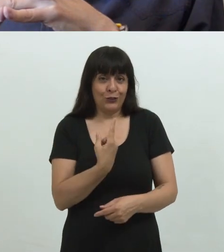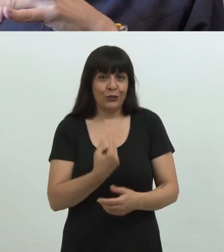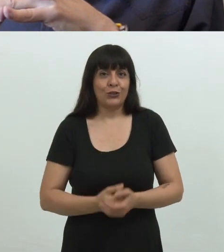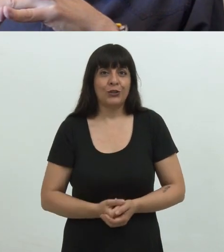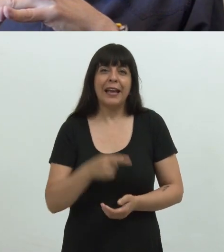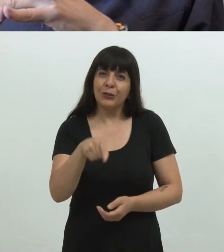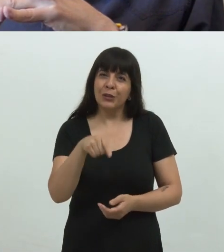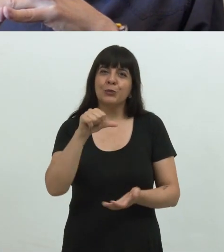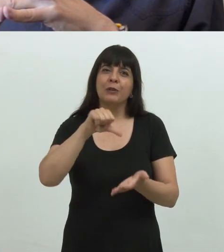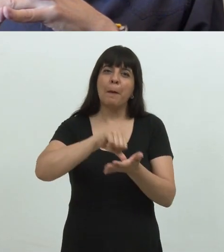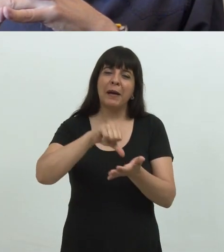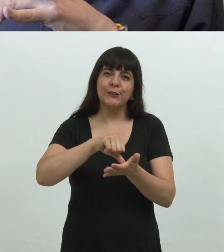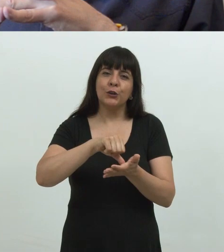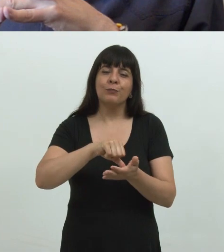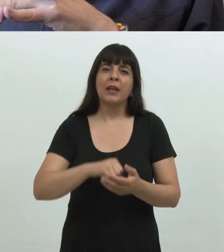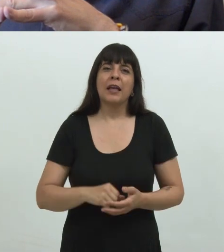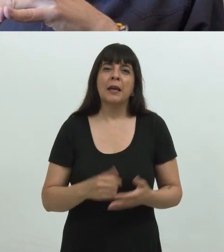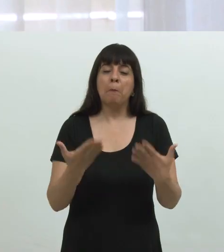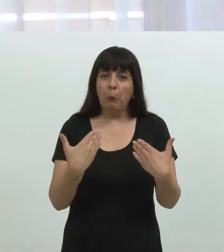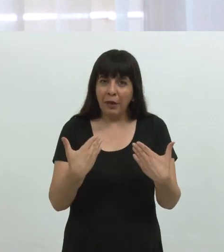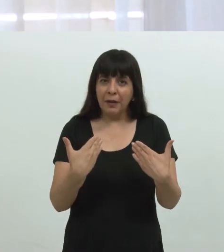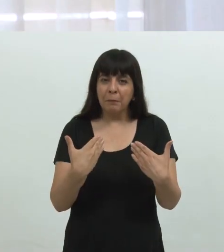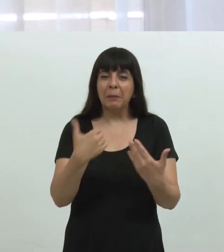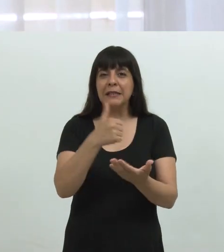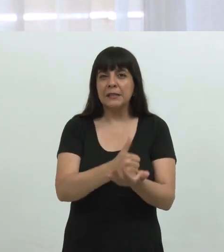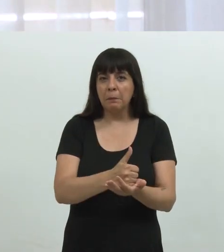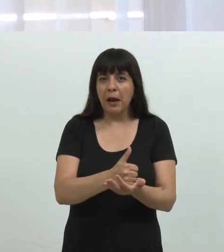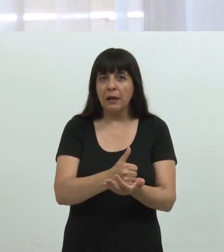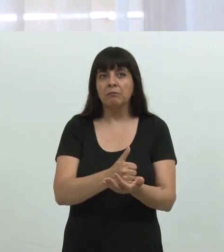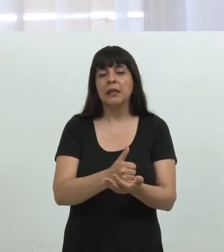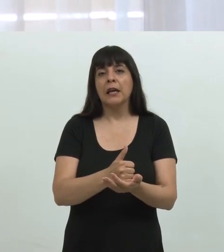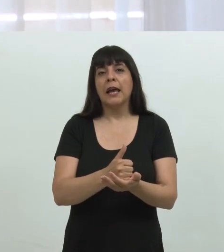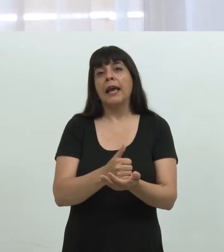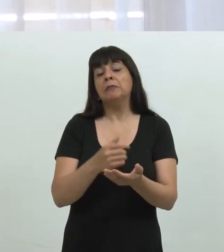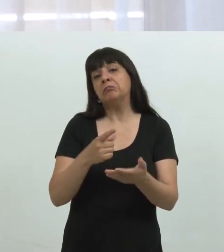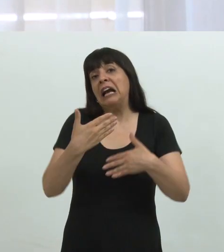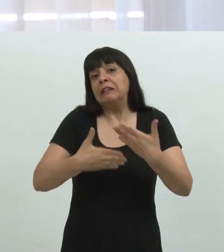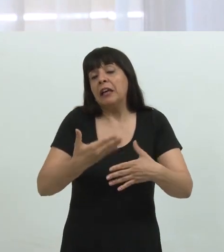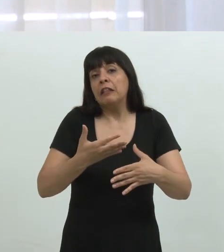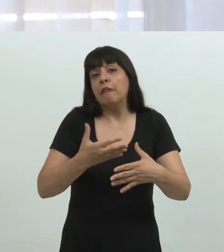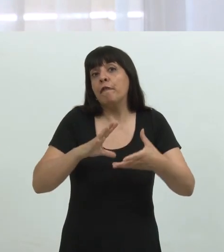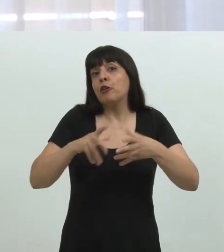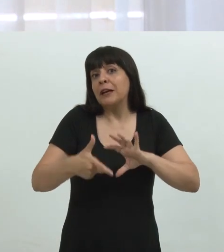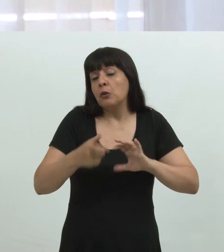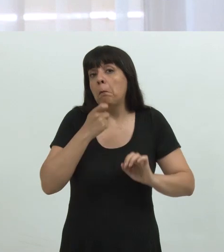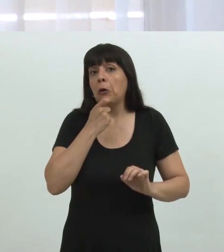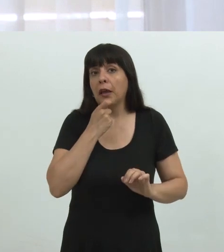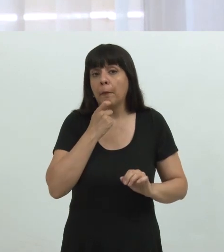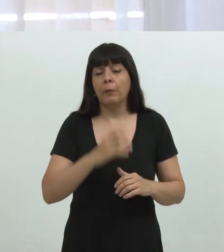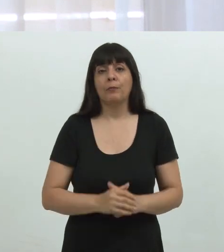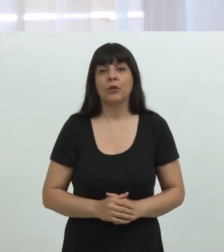En este espacio es un espacio también en el que podrán participar en actividades de formación, por ejemplo, el año que viene,